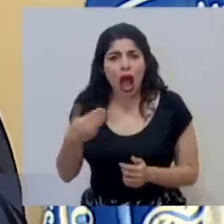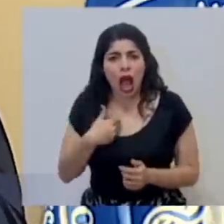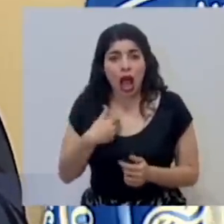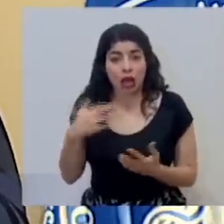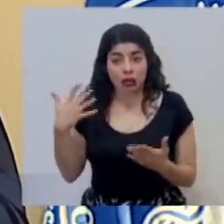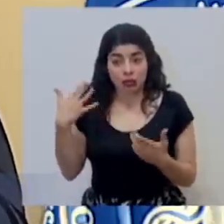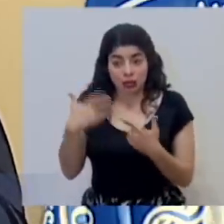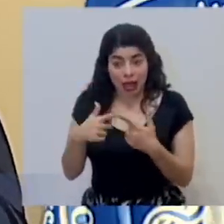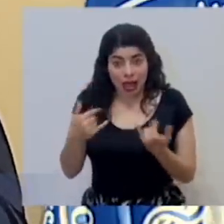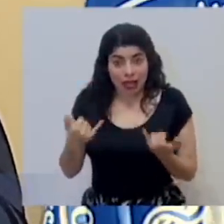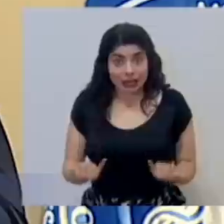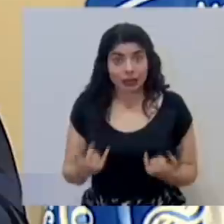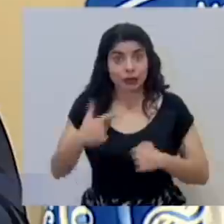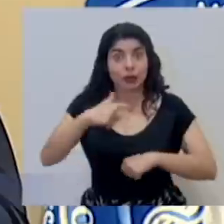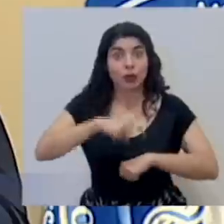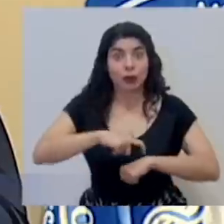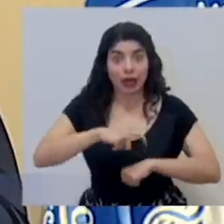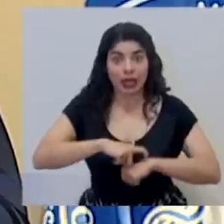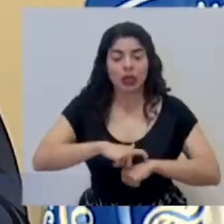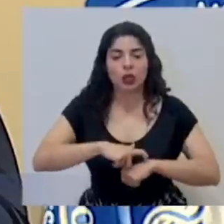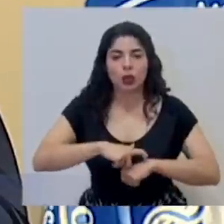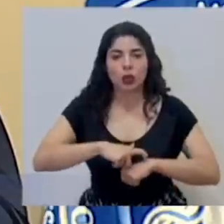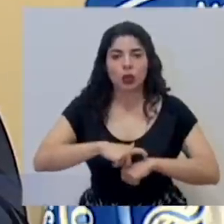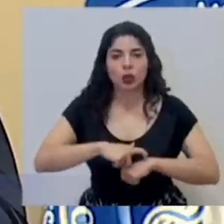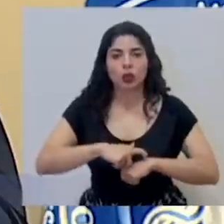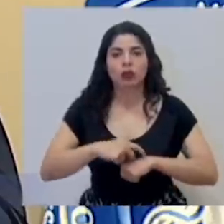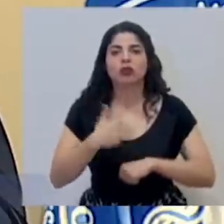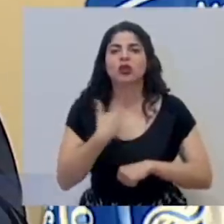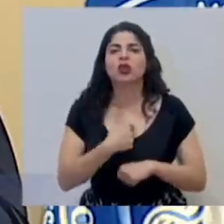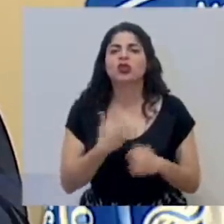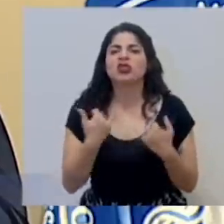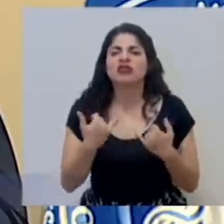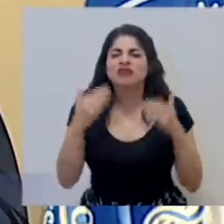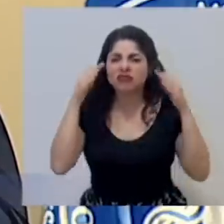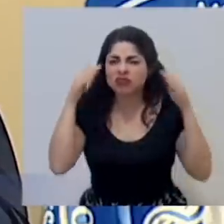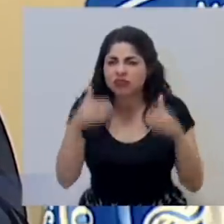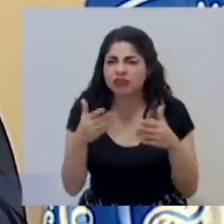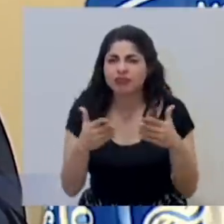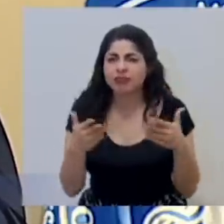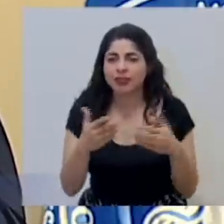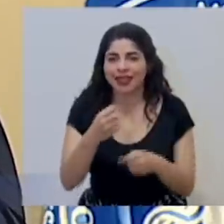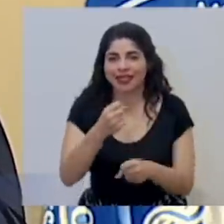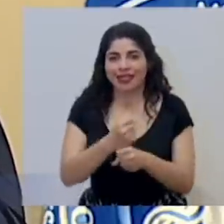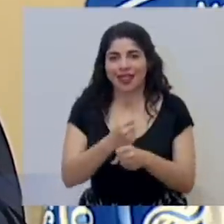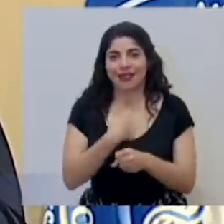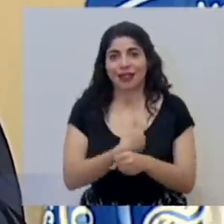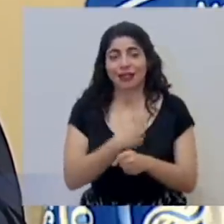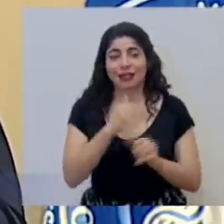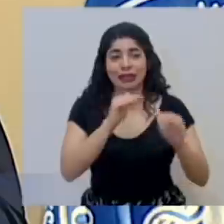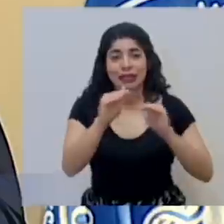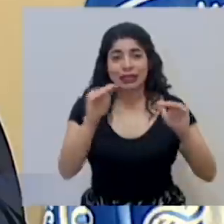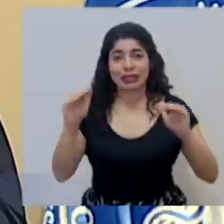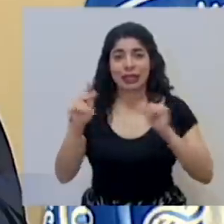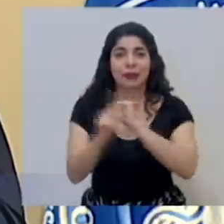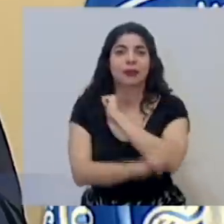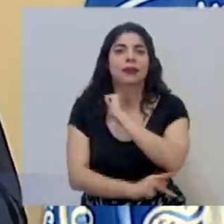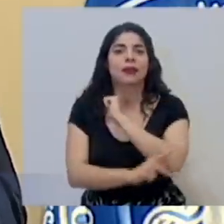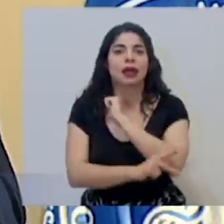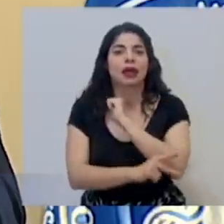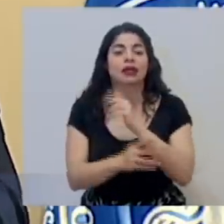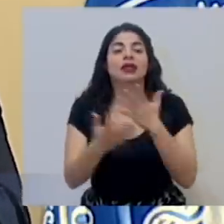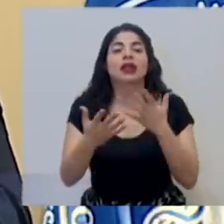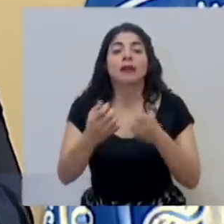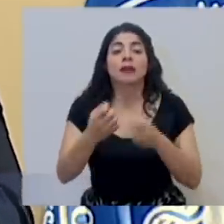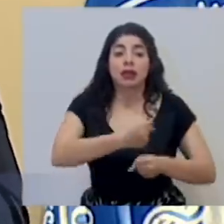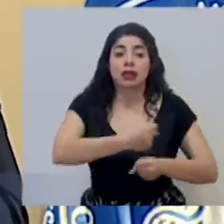llegando a este punto, lo que estamos es trabajando en este pedido que le hacemos al país de